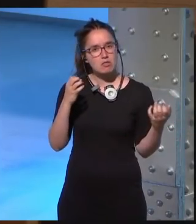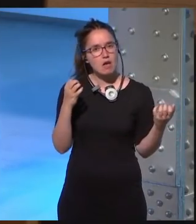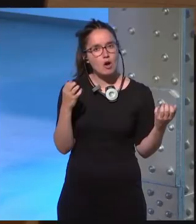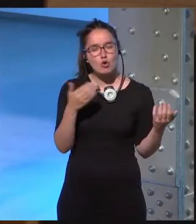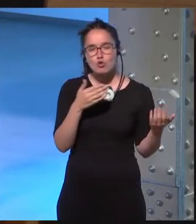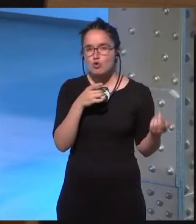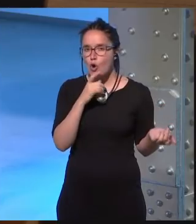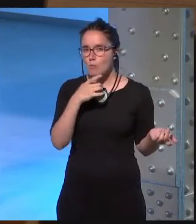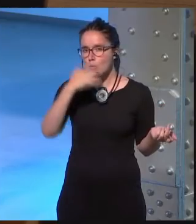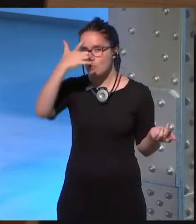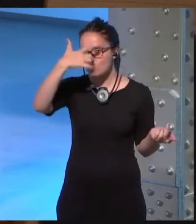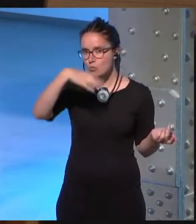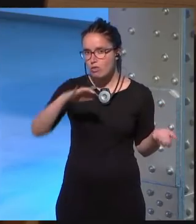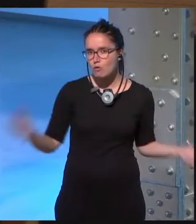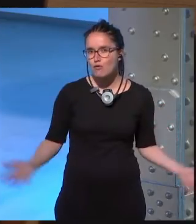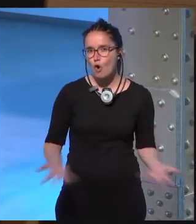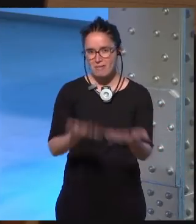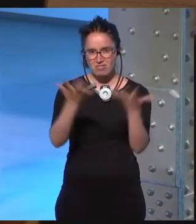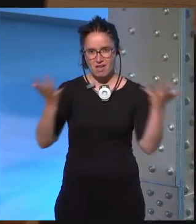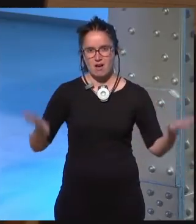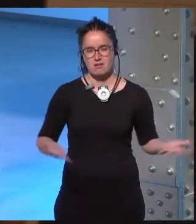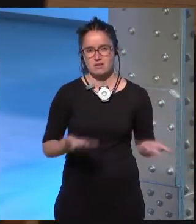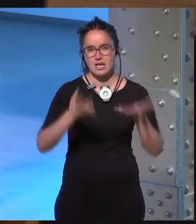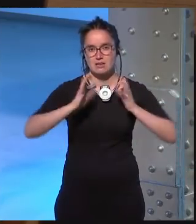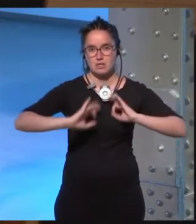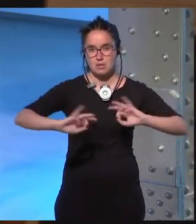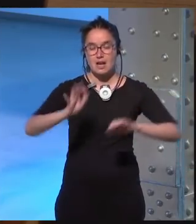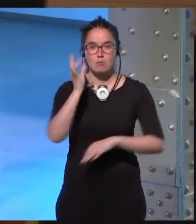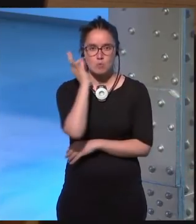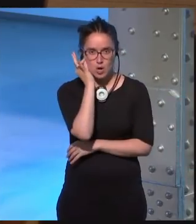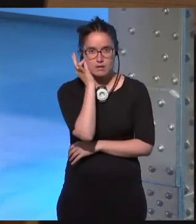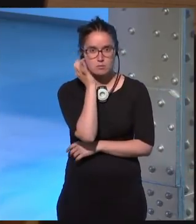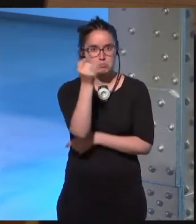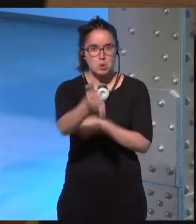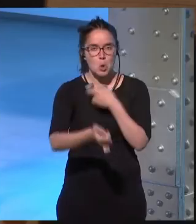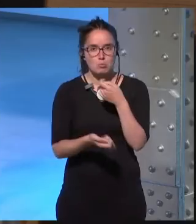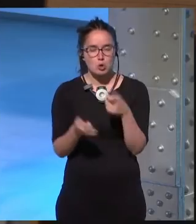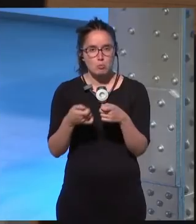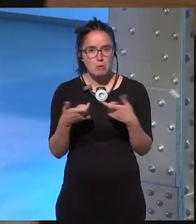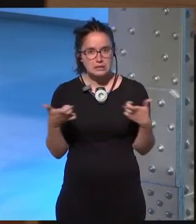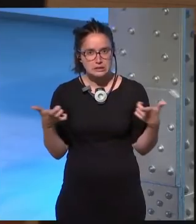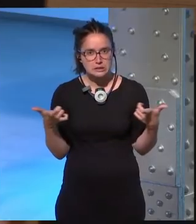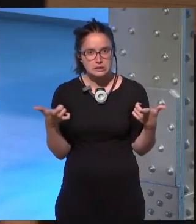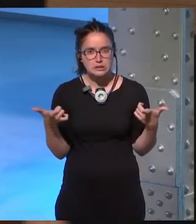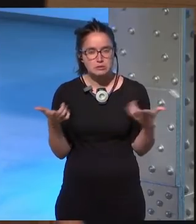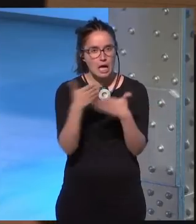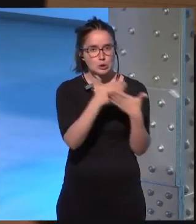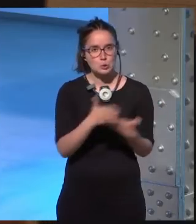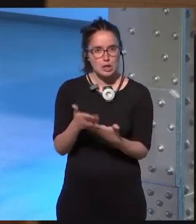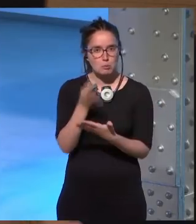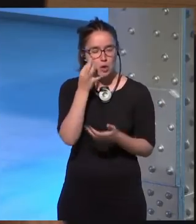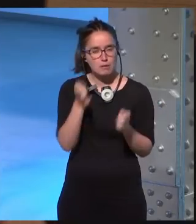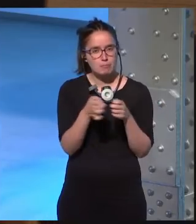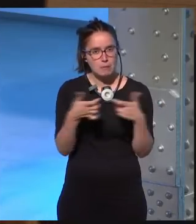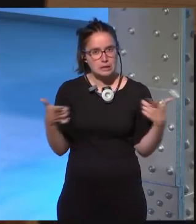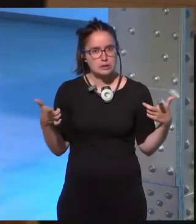cómo puedo fomentar sobre todo en mujeres que cada vez hay más estudiantes mujeres